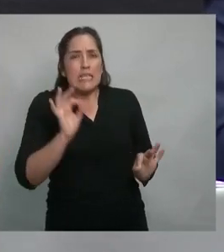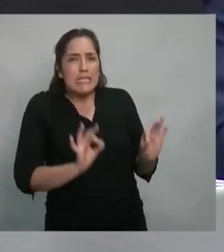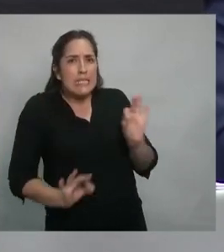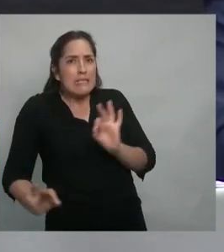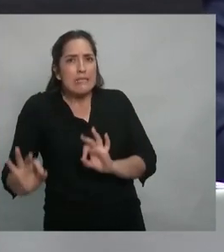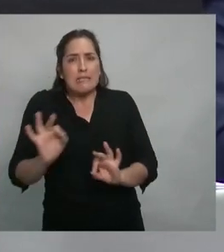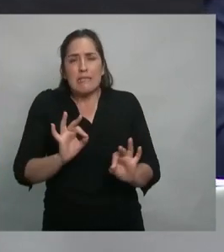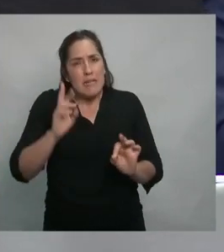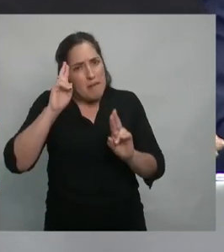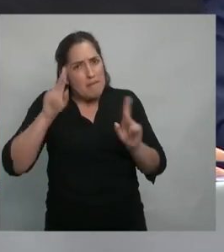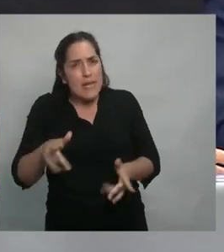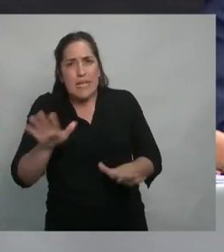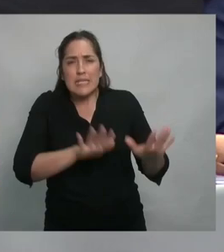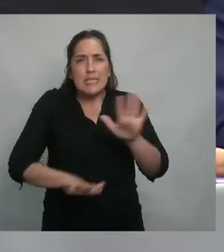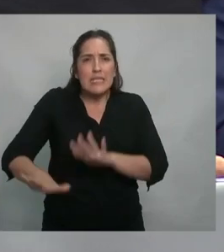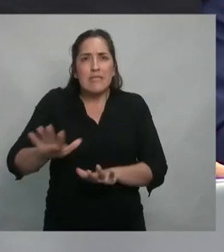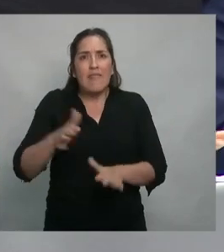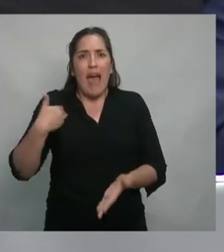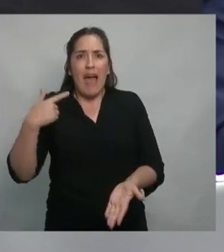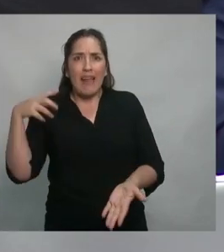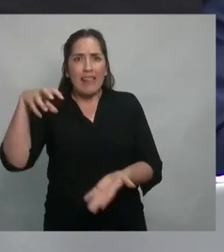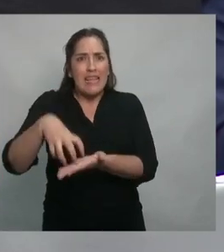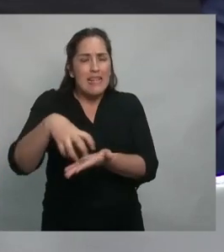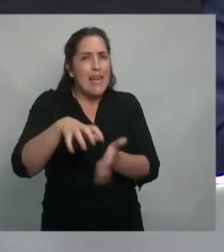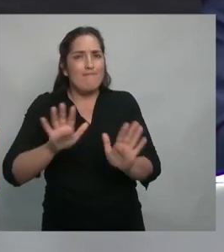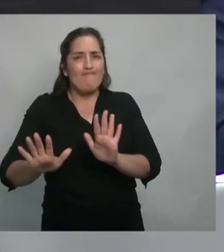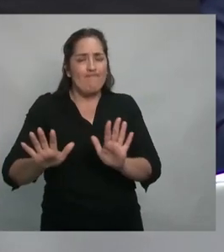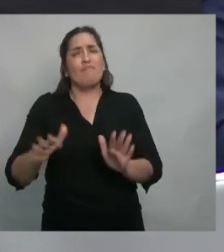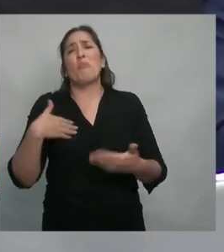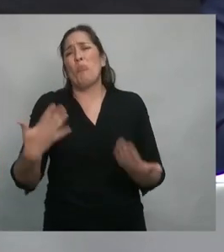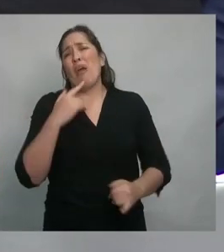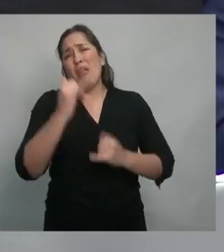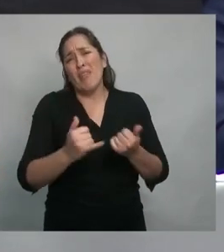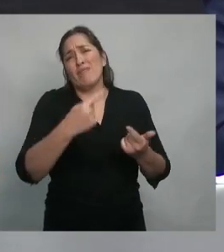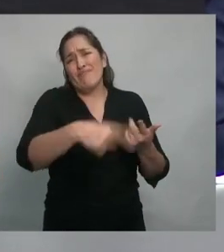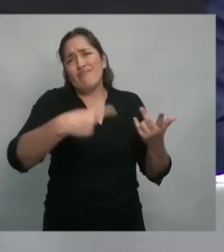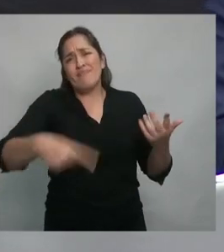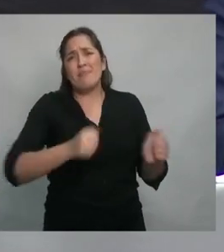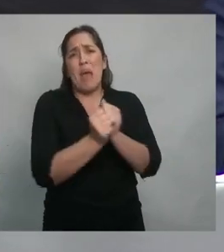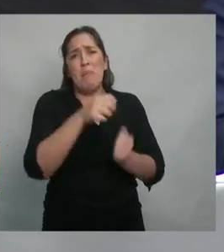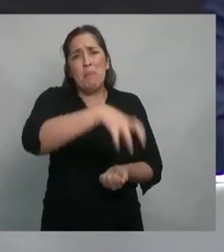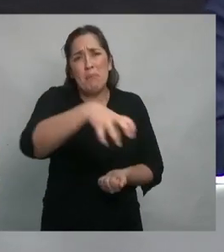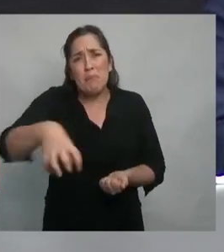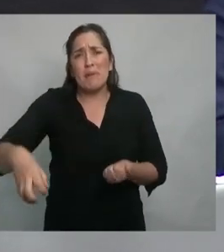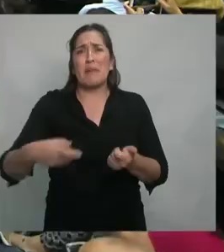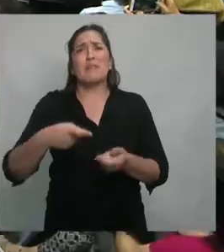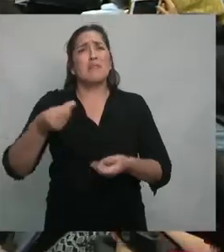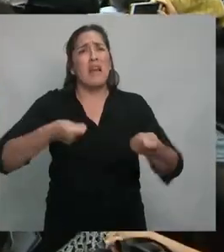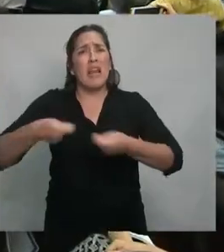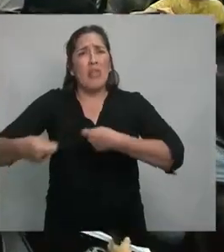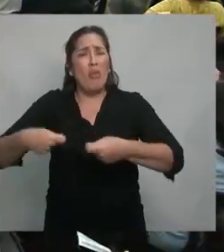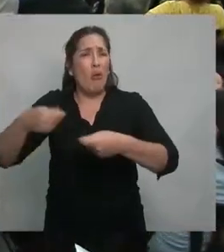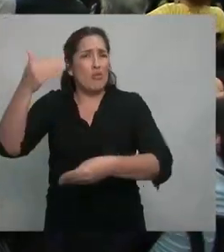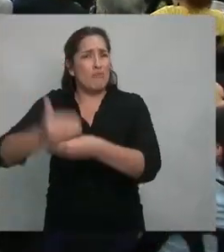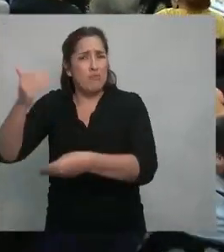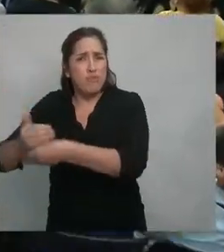su operación en la Argentina. Podríamos seguir con empresas, con comerciantes que han debido cerrar sus comercios,